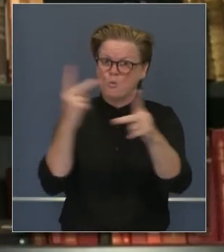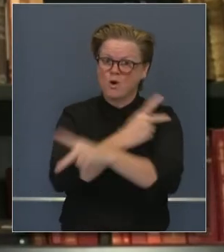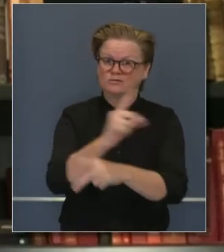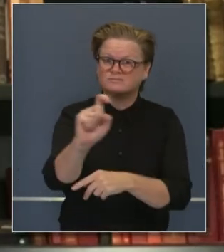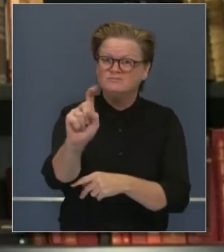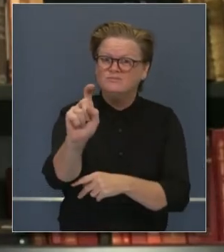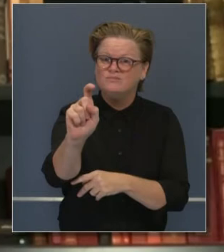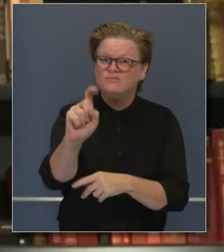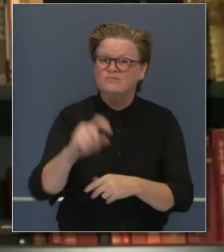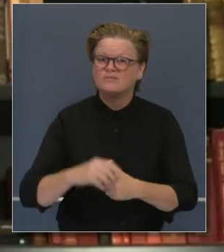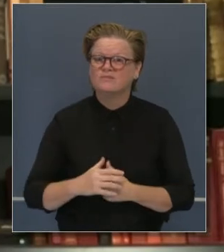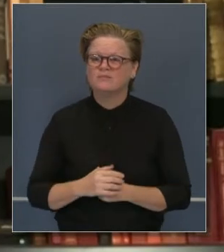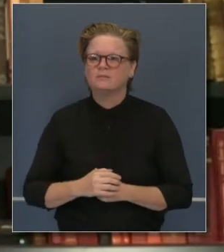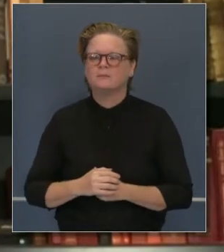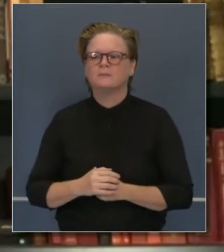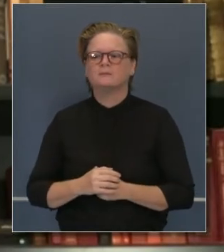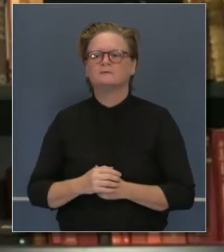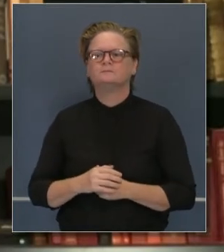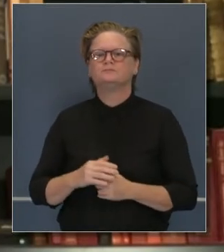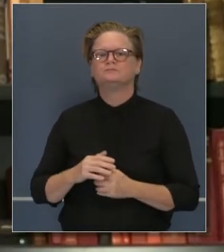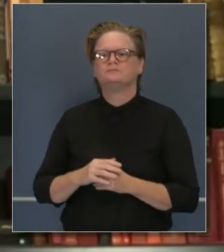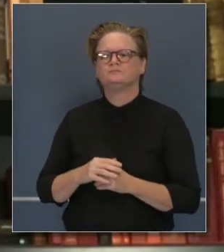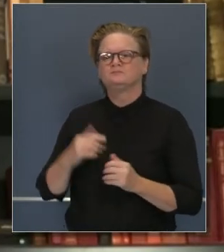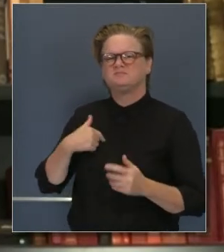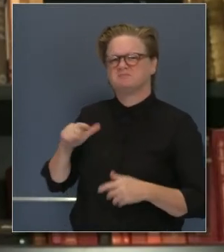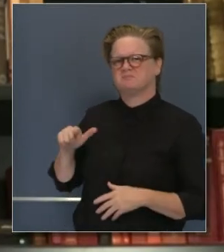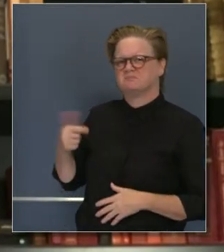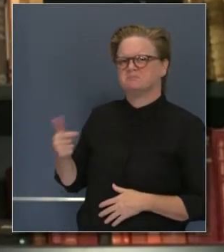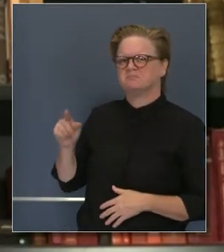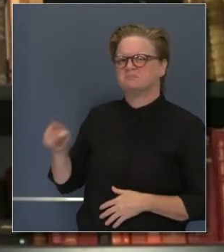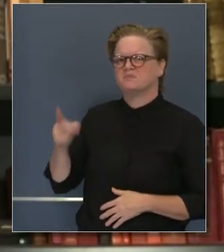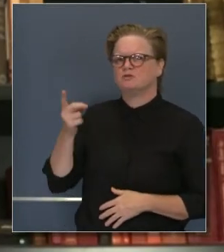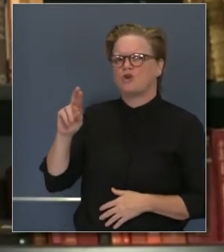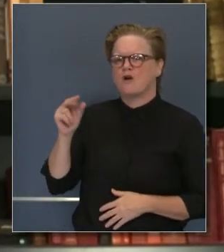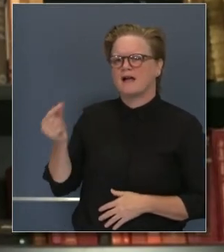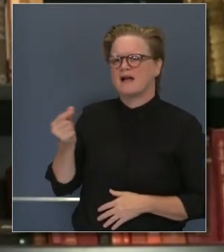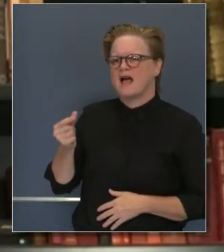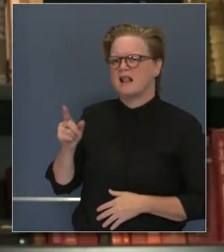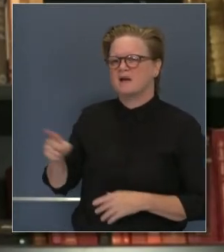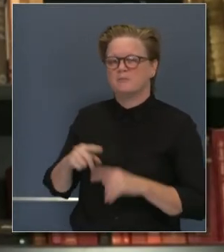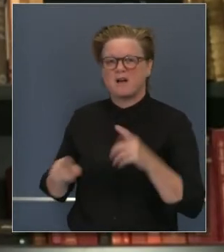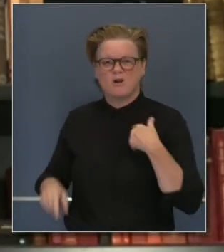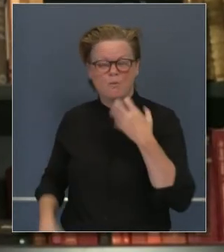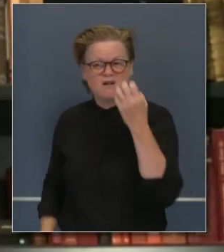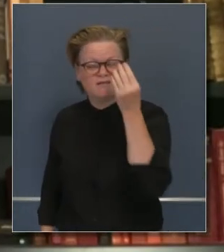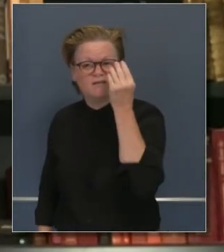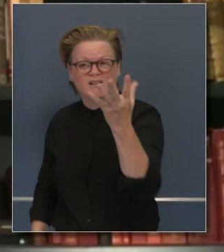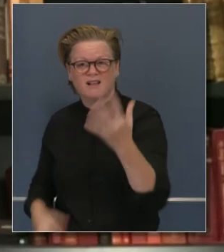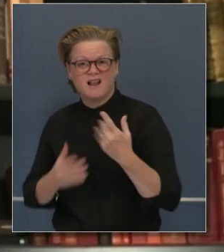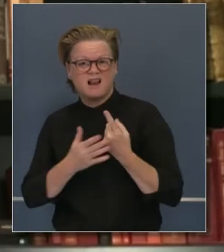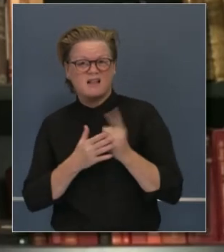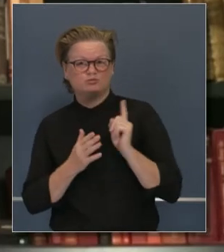Cali puede responder a esa más específicamente. Tal vez recuerden el lunes pasado yo impliqué cuando